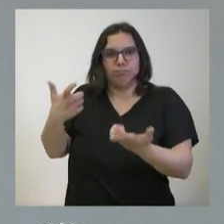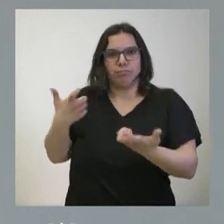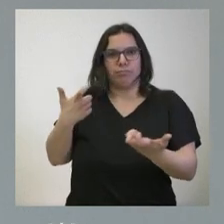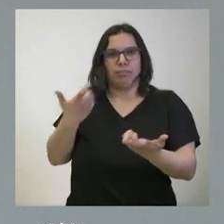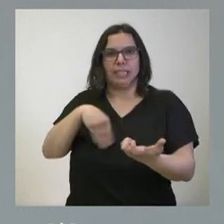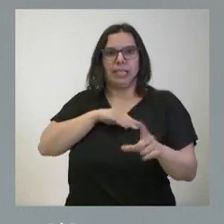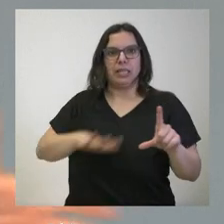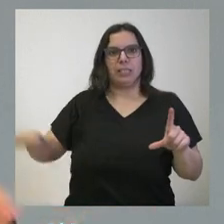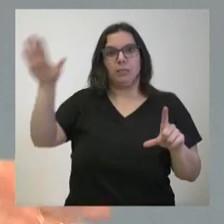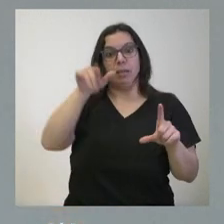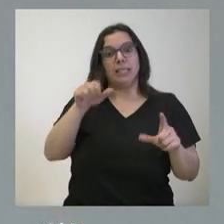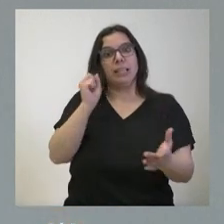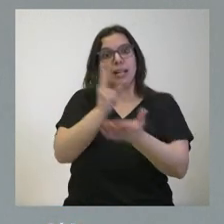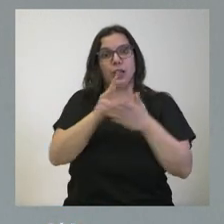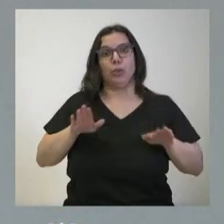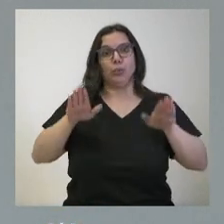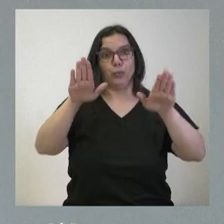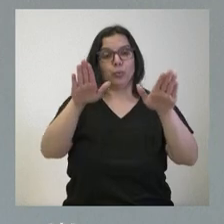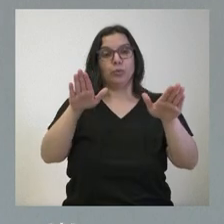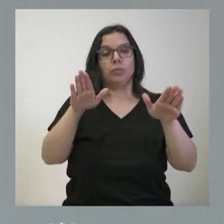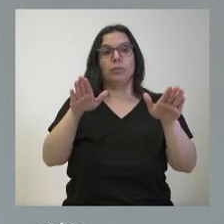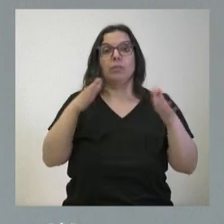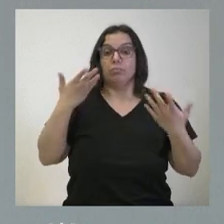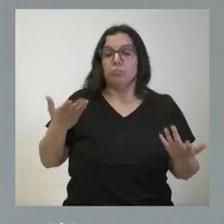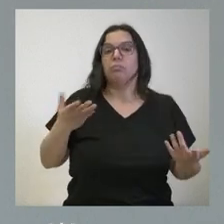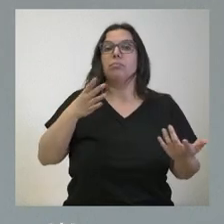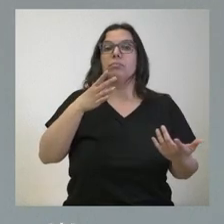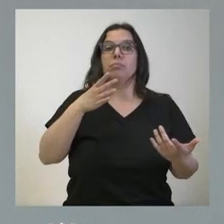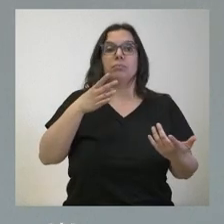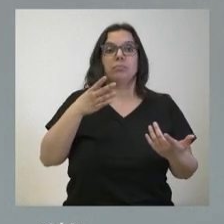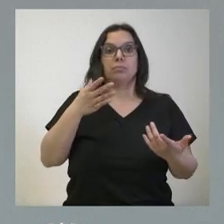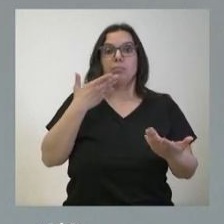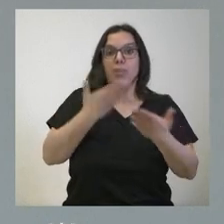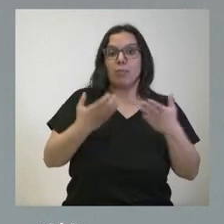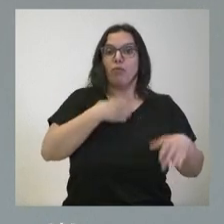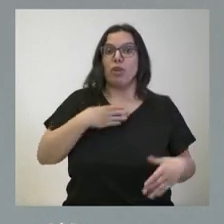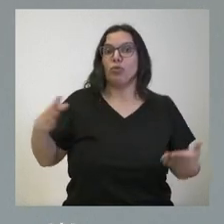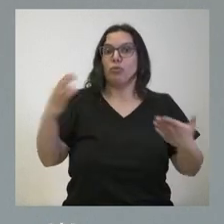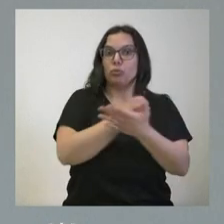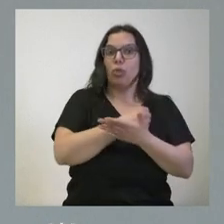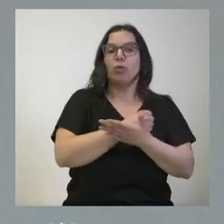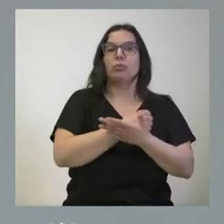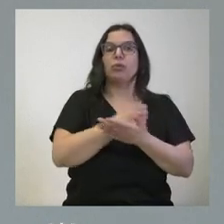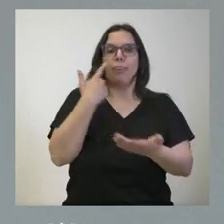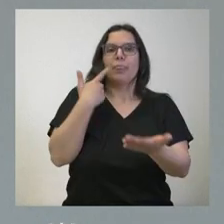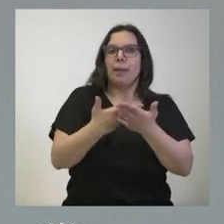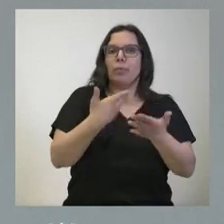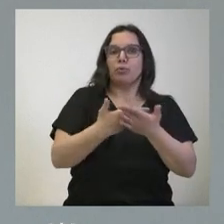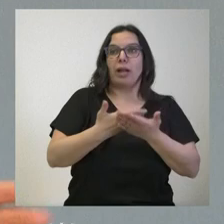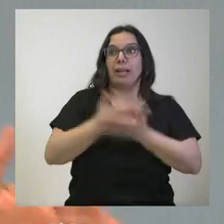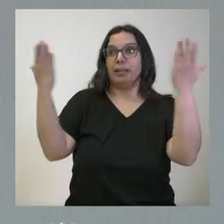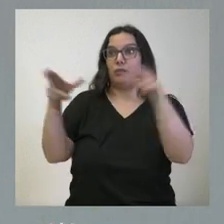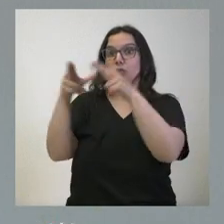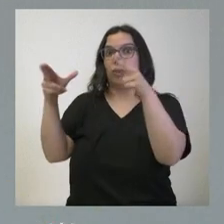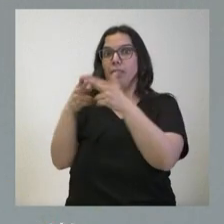nacional. Ese es el reto que tenemos entre todos y al cual están convocados todos los empleados públicos de la Junta de Castilla y León a demostrar al conjunto de la sociedad,